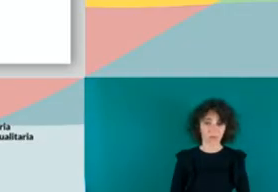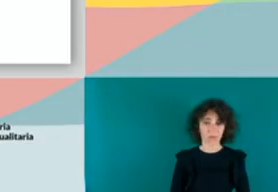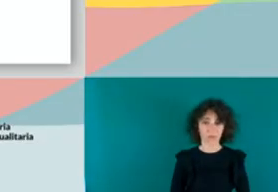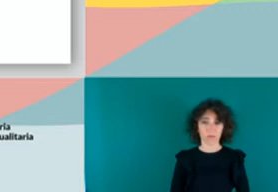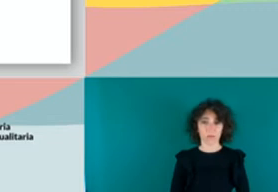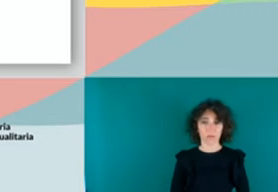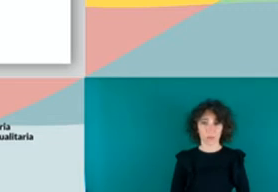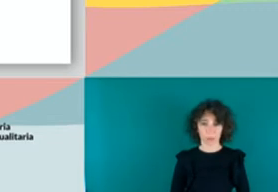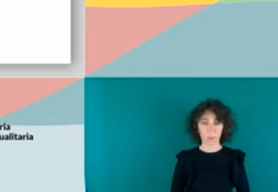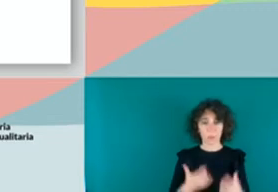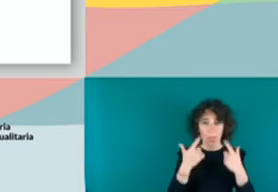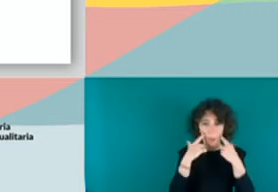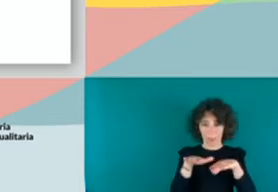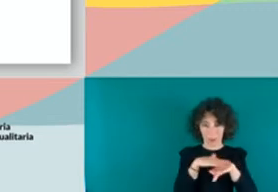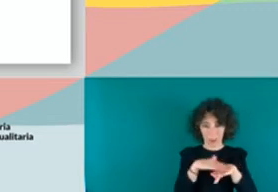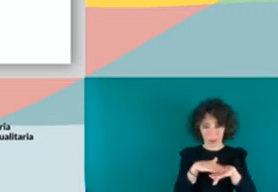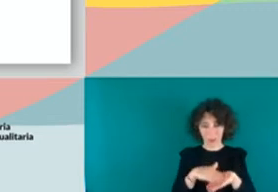Vale, a ver, perdonen.